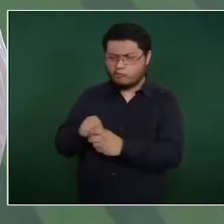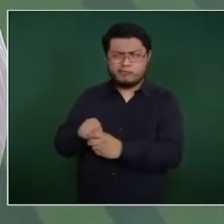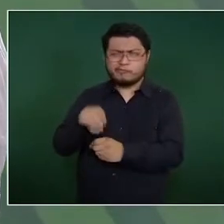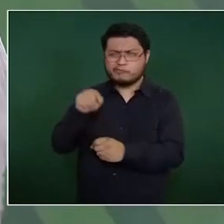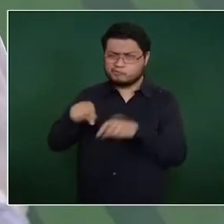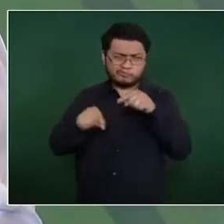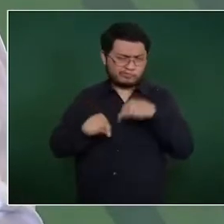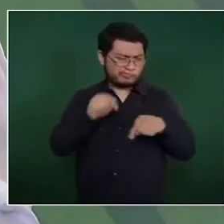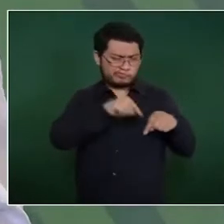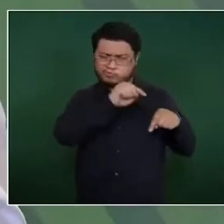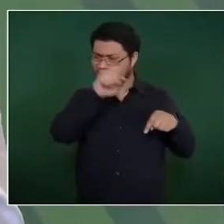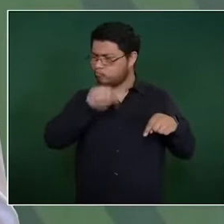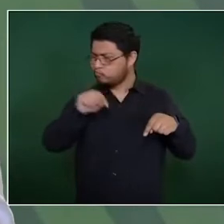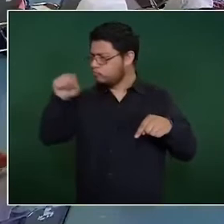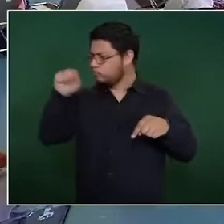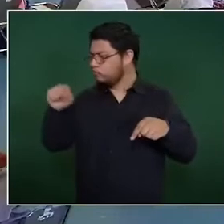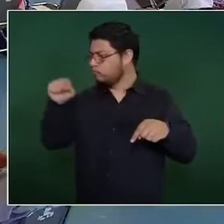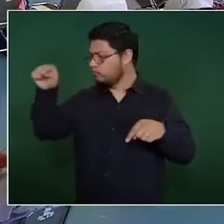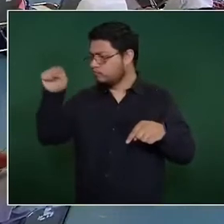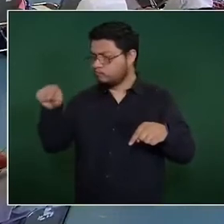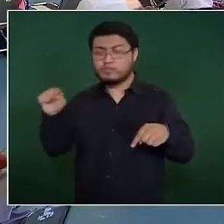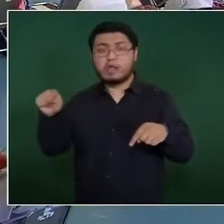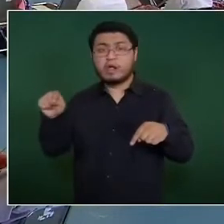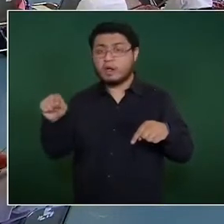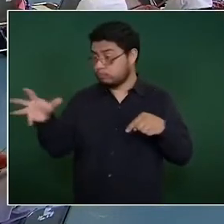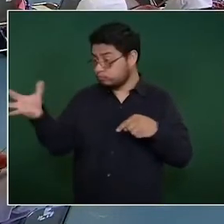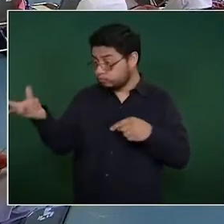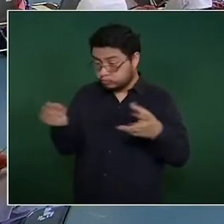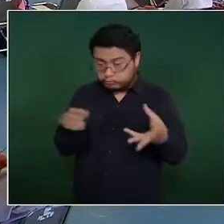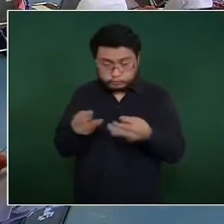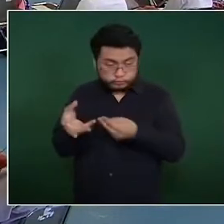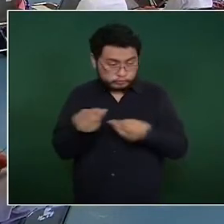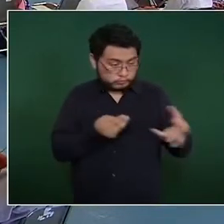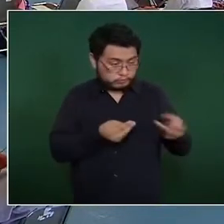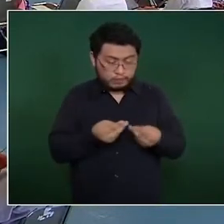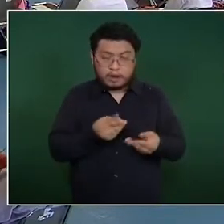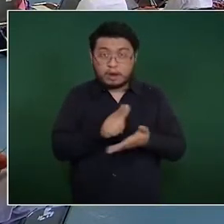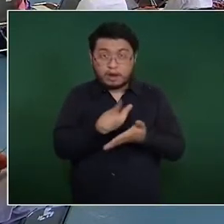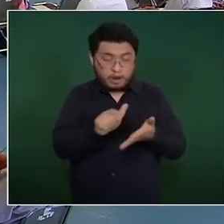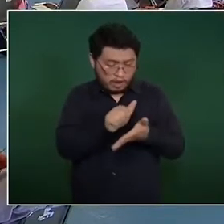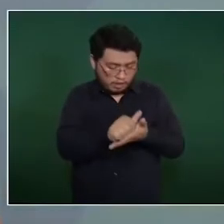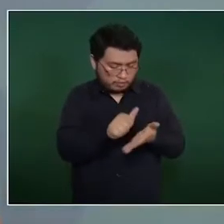actas,